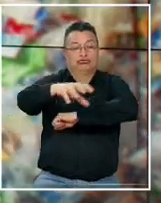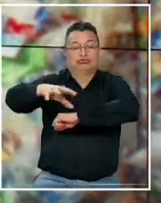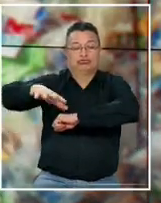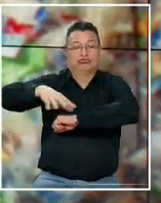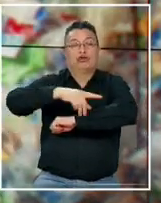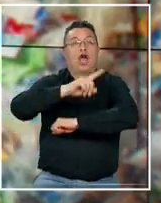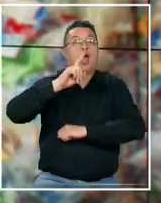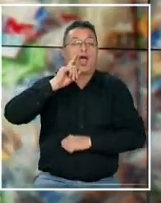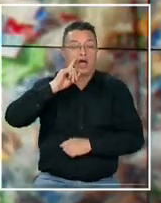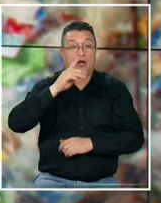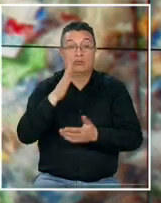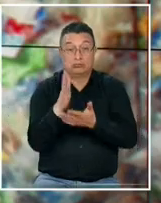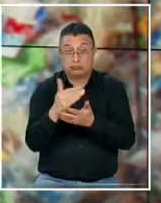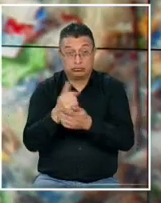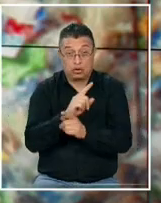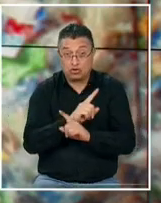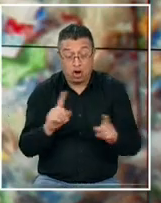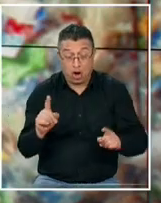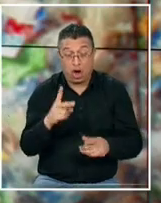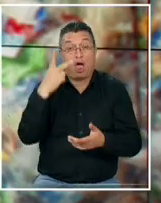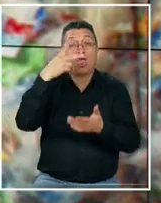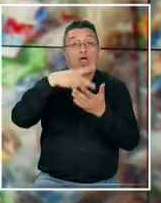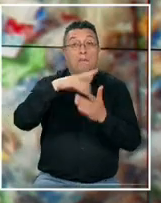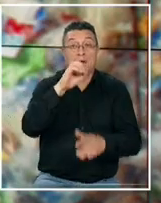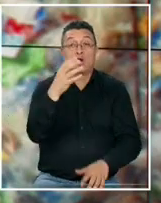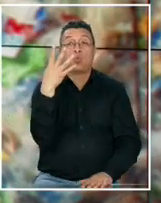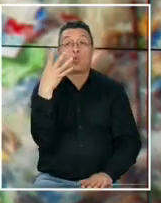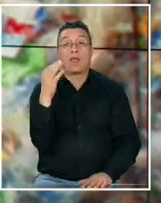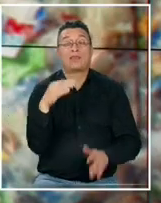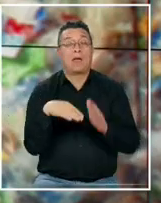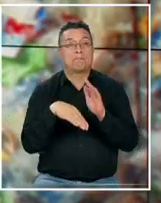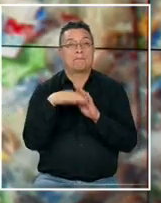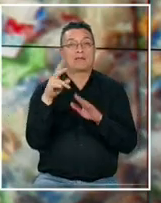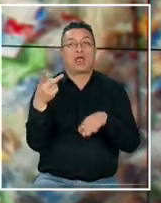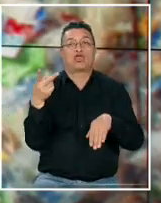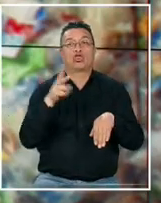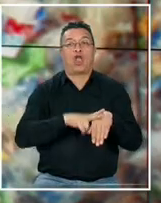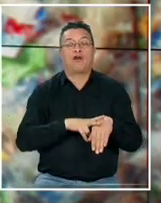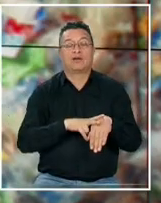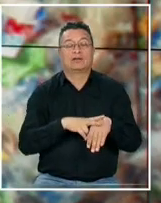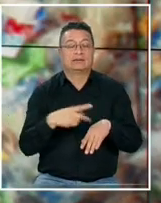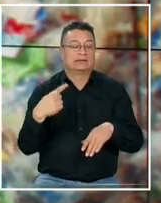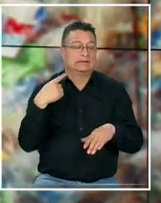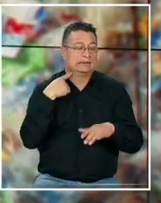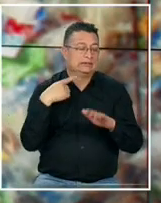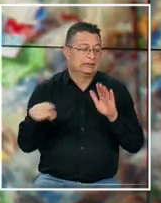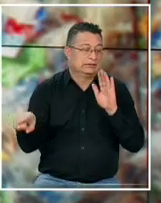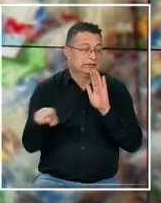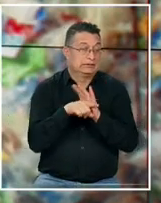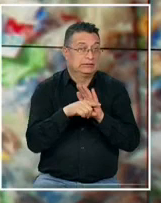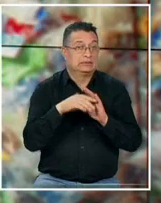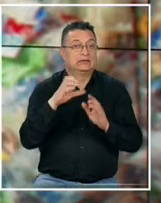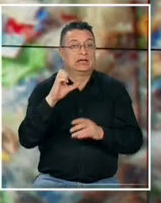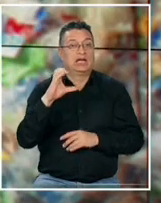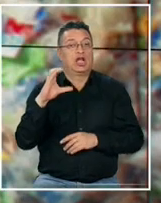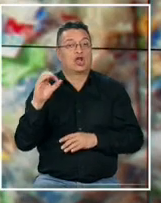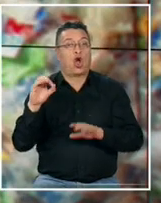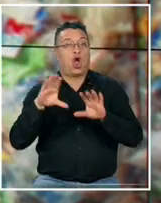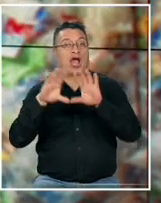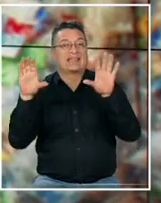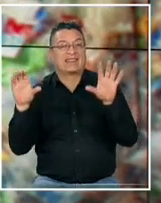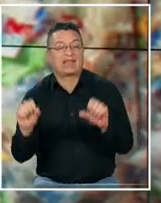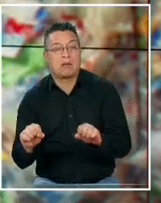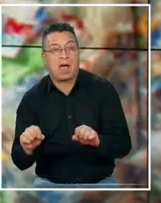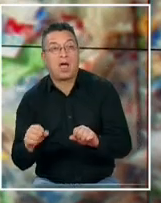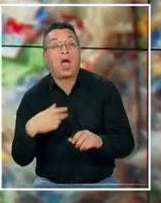se toman medidas en 2040 podría ser más del doble con consecuencias nefastas para el ecosistema son